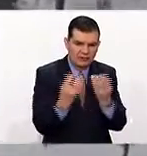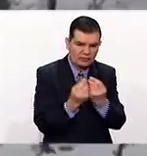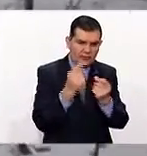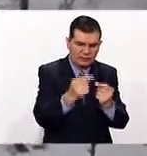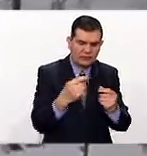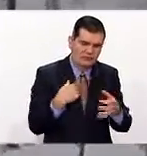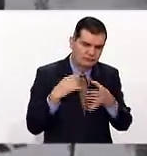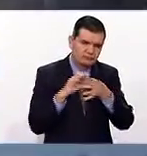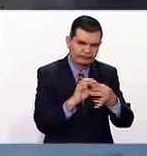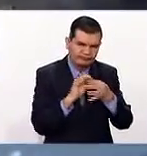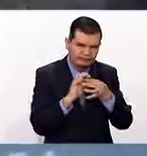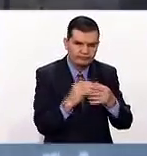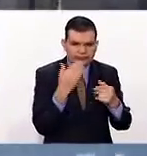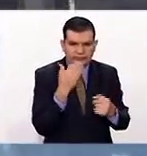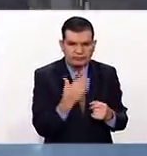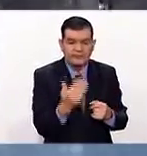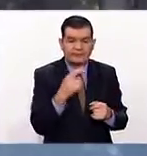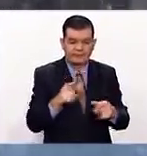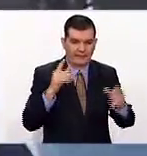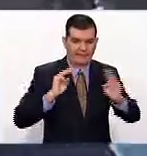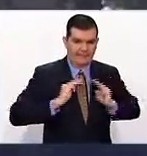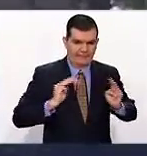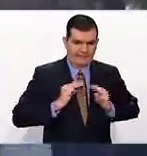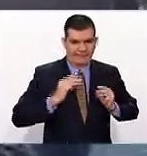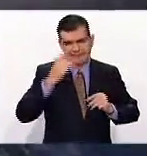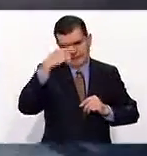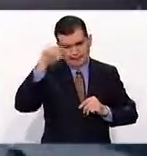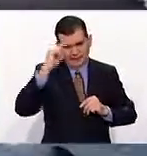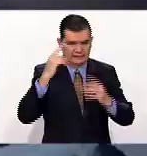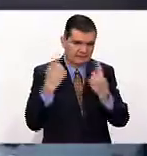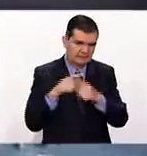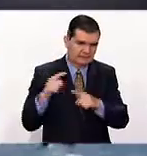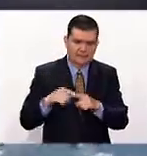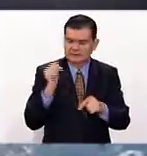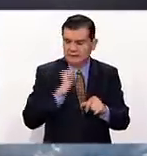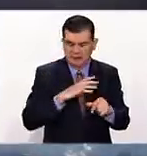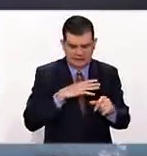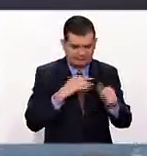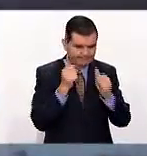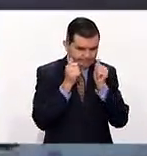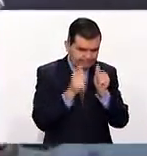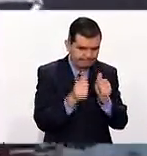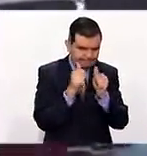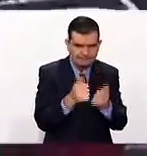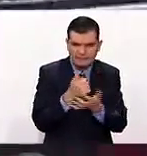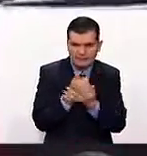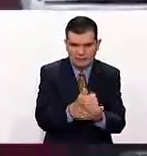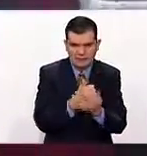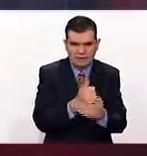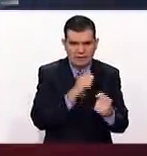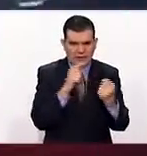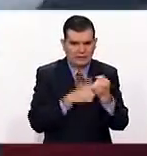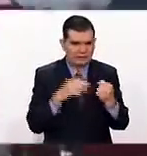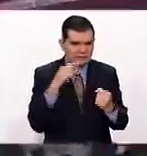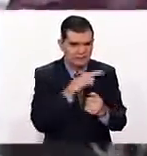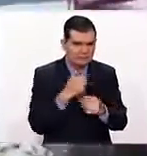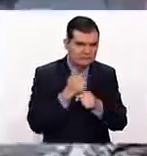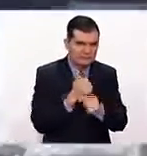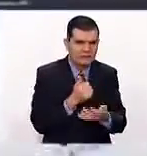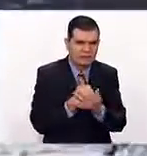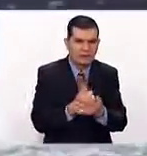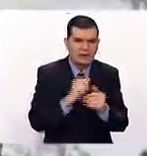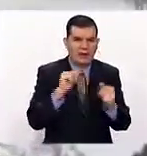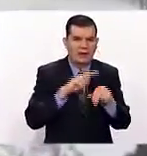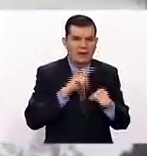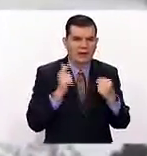con nosotros. Y obviamente el Ejército y la Marina mexicanos, como siempre, acuden siempre con la pronta ayuda cuando